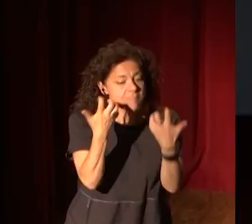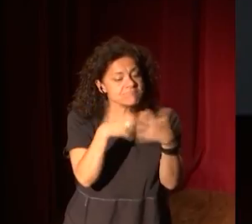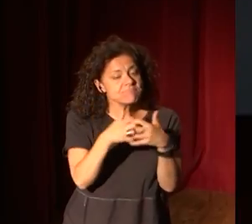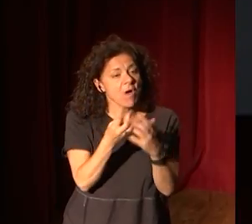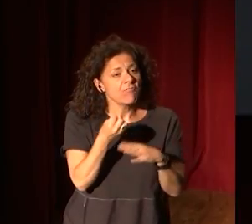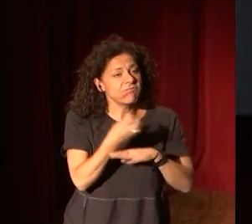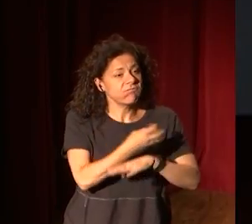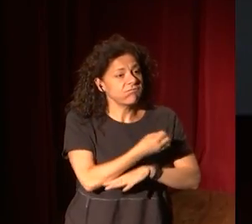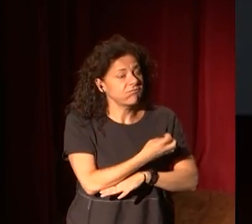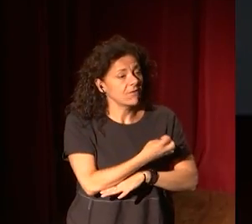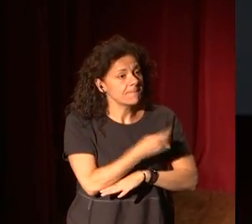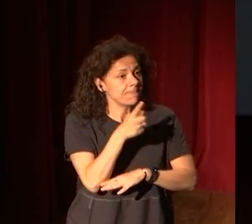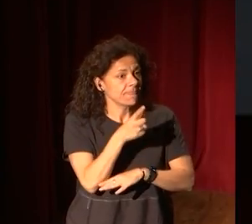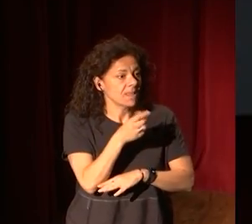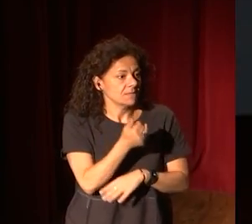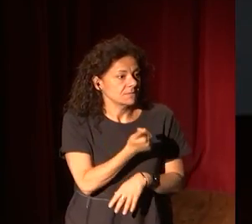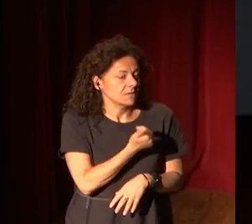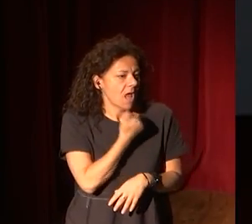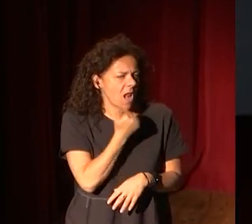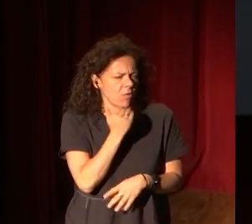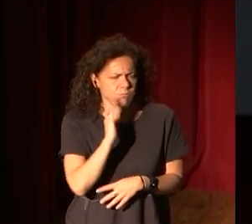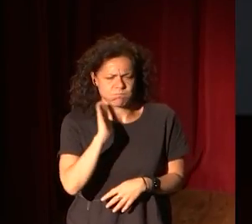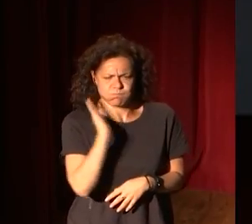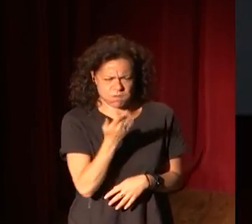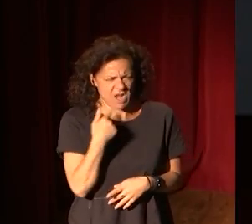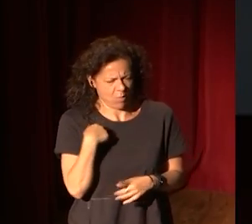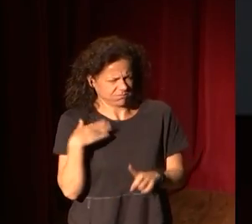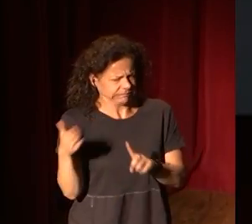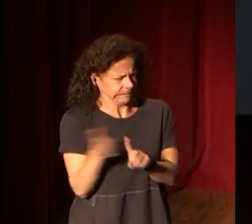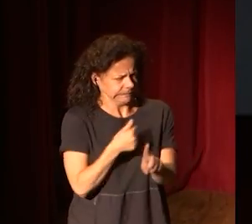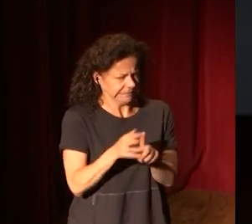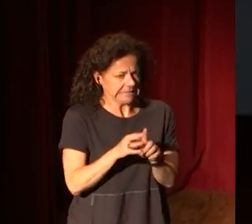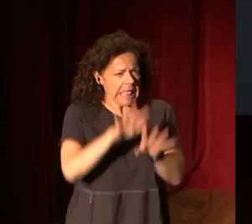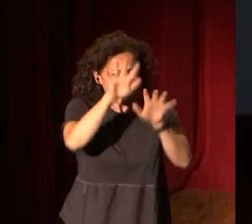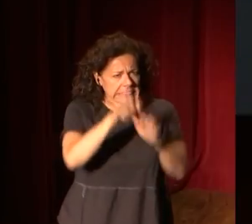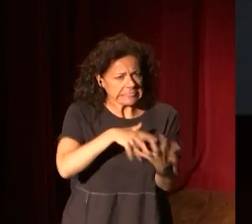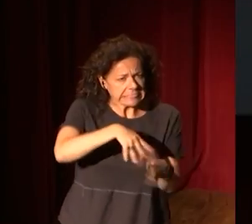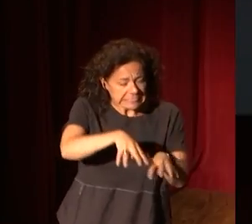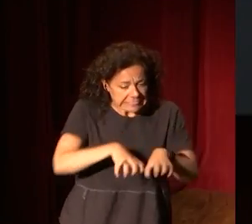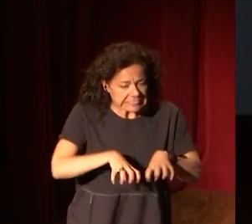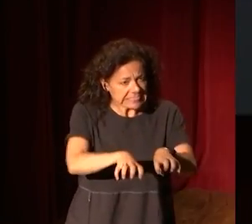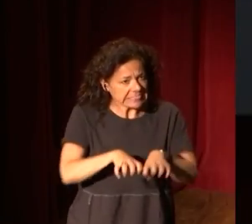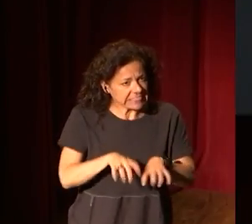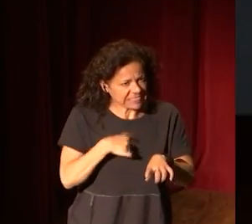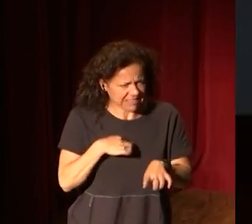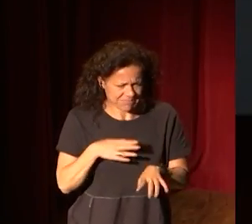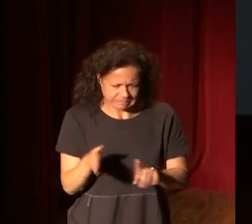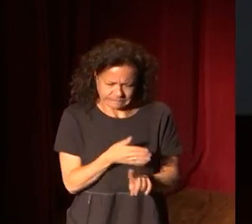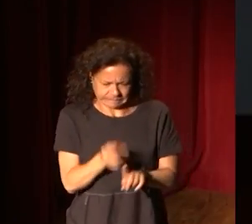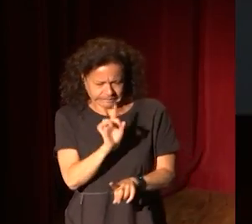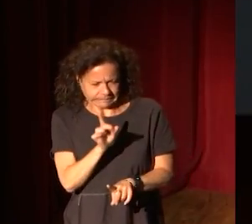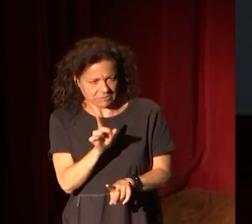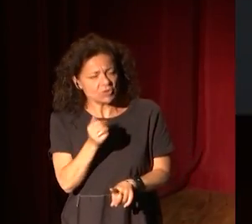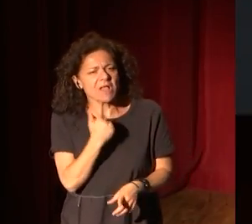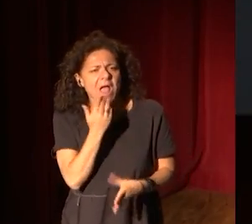una agresión, una violencia, que el telar era una violencia. No tenía un componente